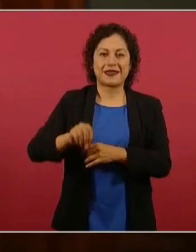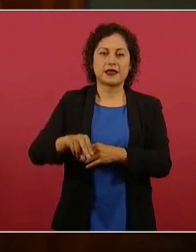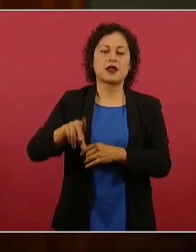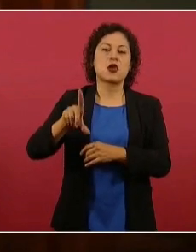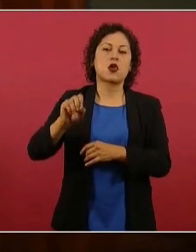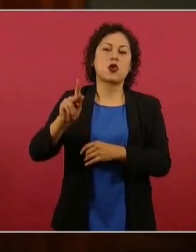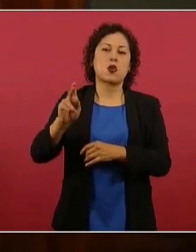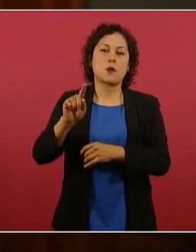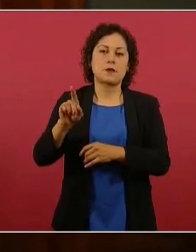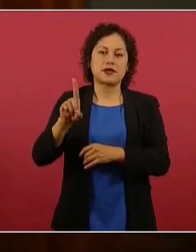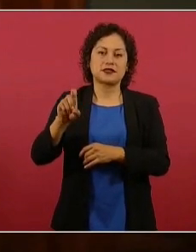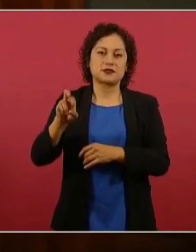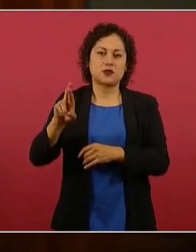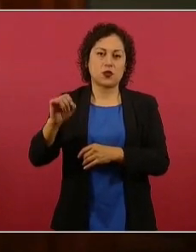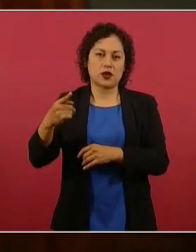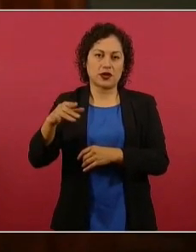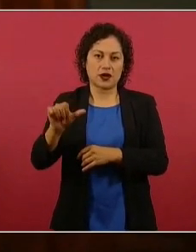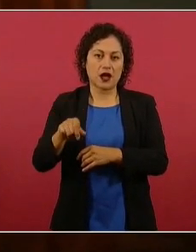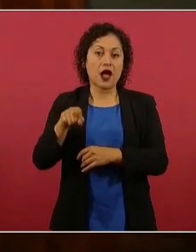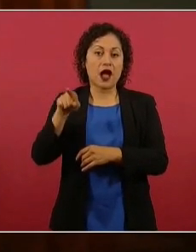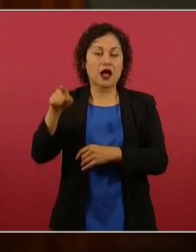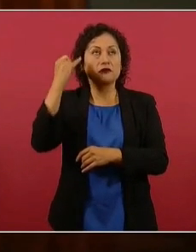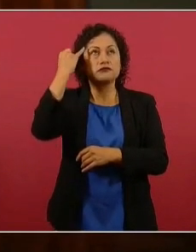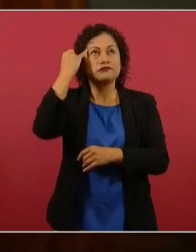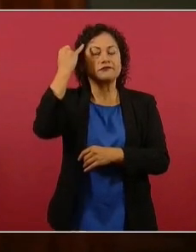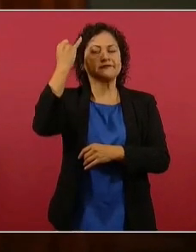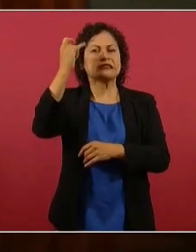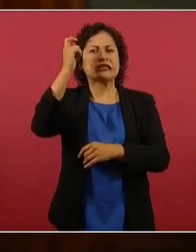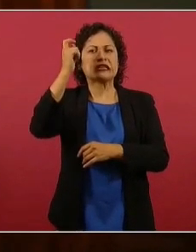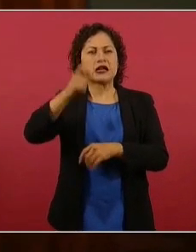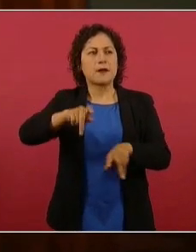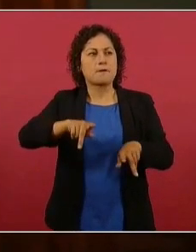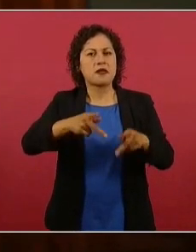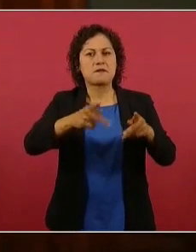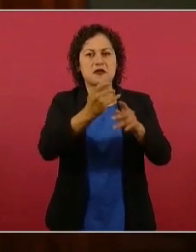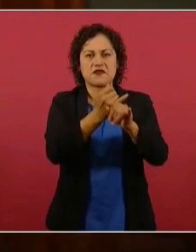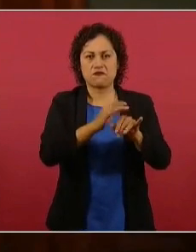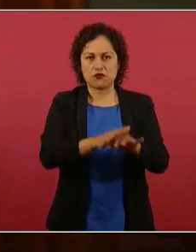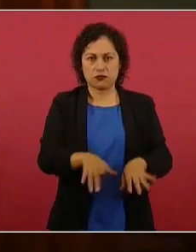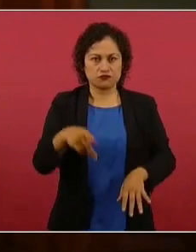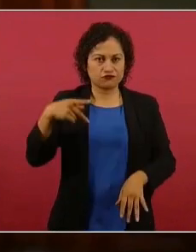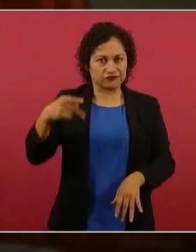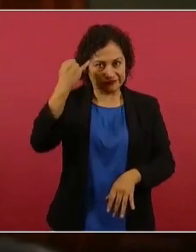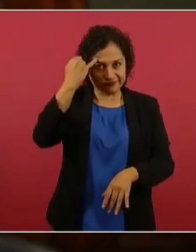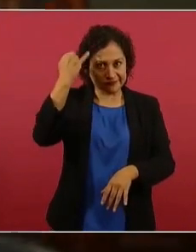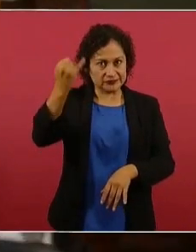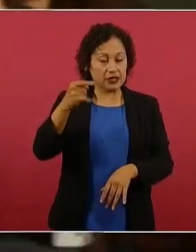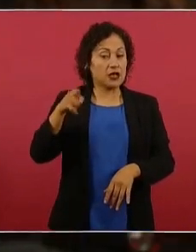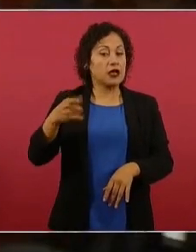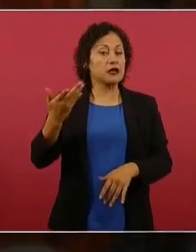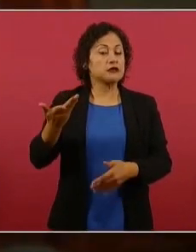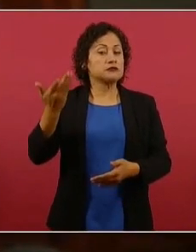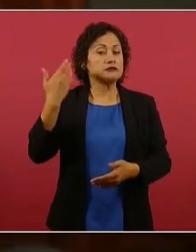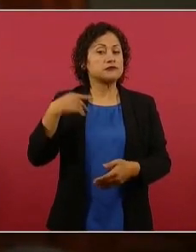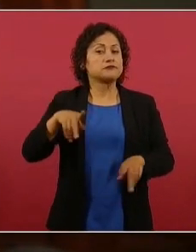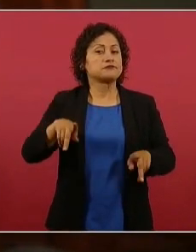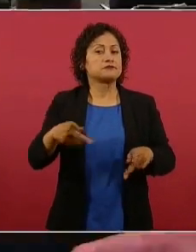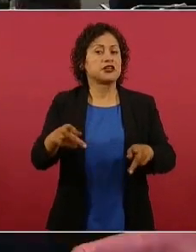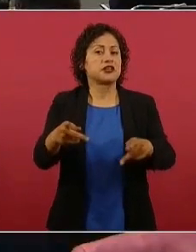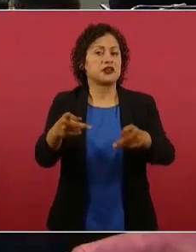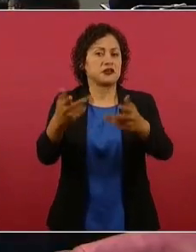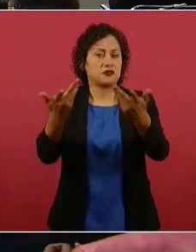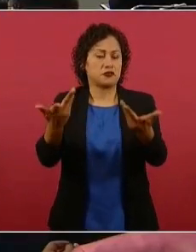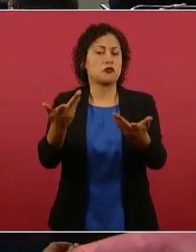noticia como estrategia de venta, señor presidente, y le vendió mucha publicidad en los gobiernos